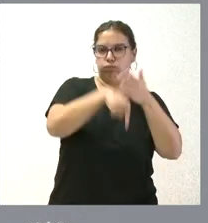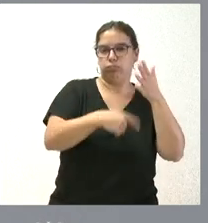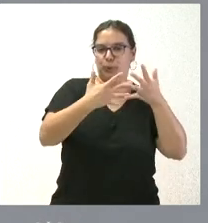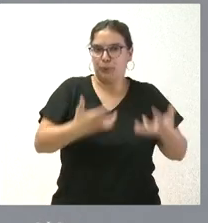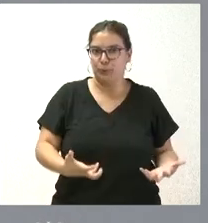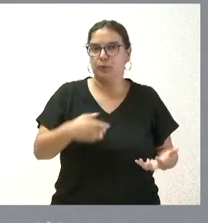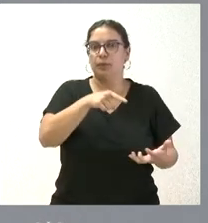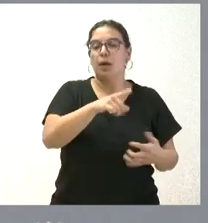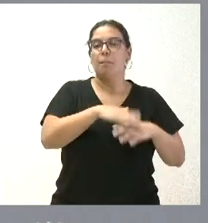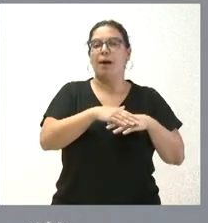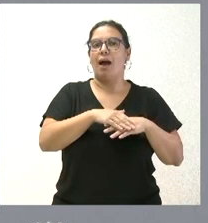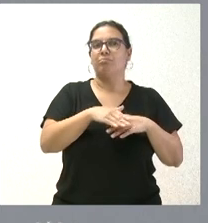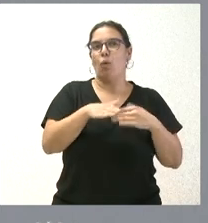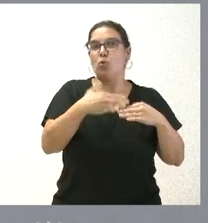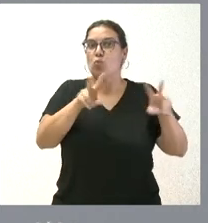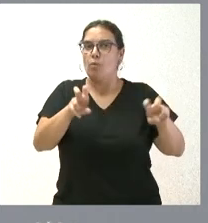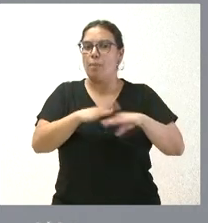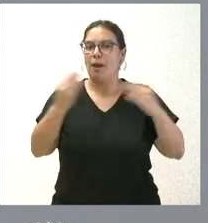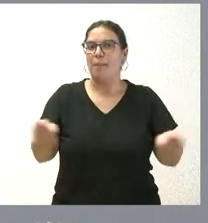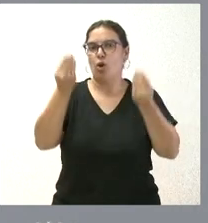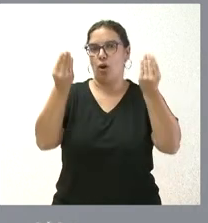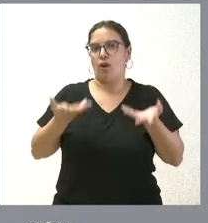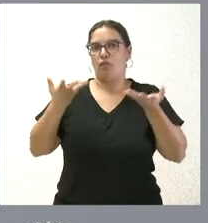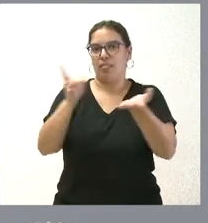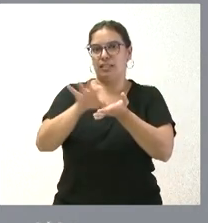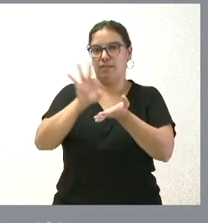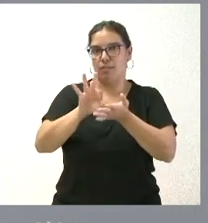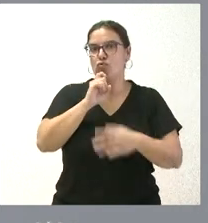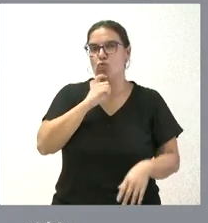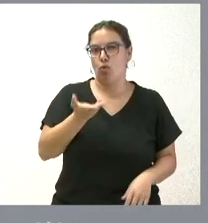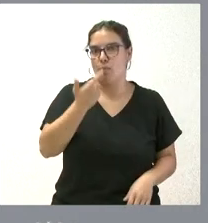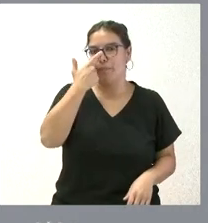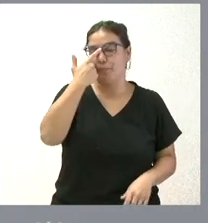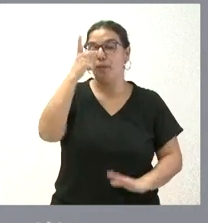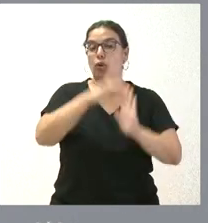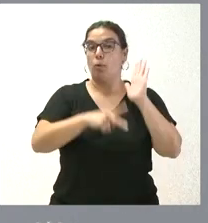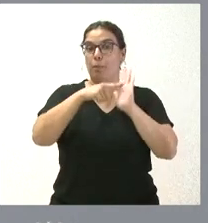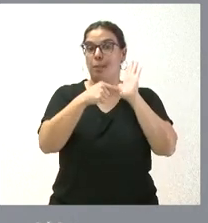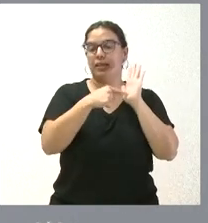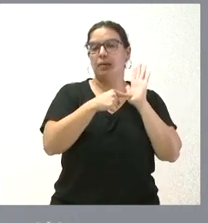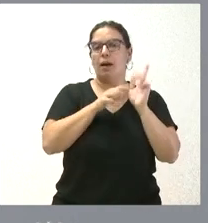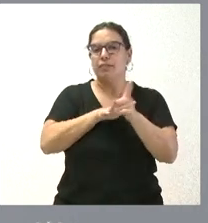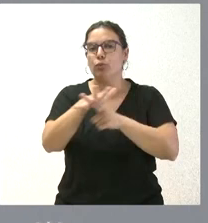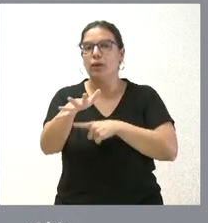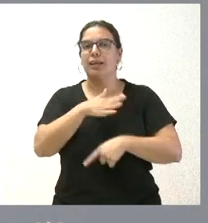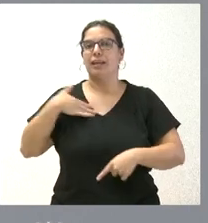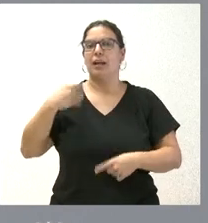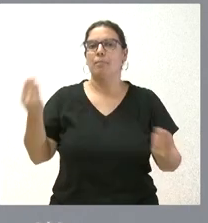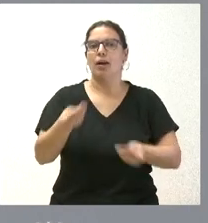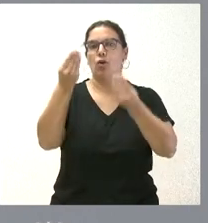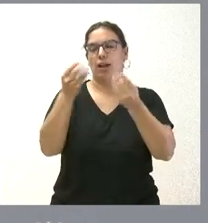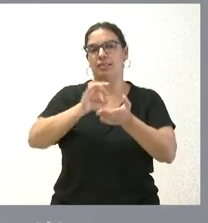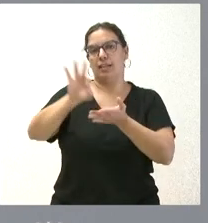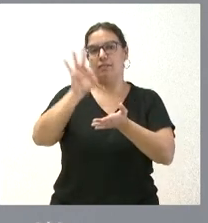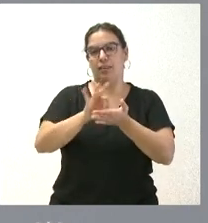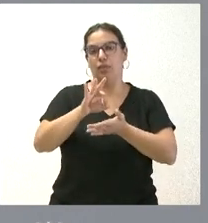mejorar la prestación de los servicios. El objetivo de esta nueva norma es contribuir a la mejora de la calidad de los servicios que se presta